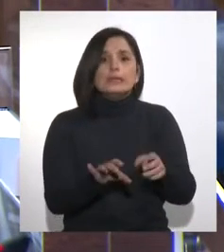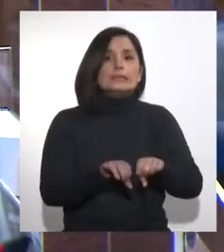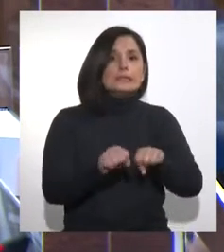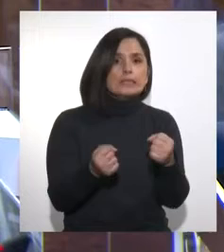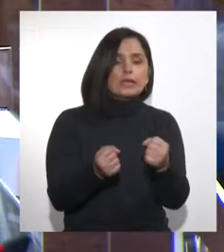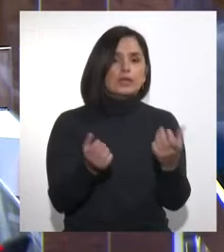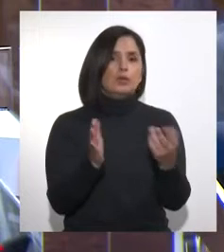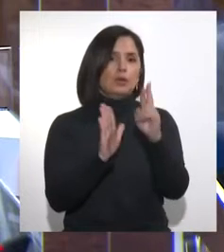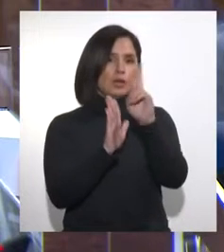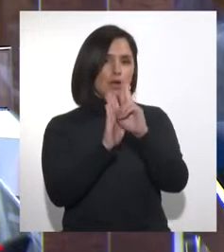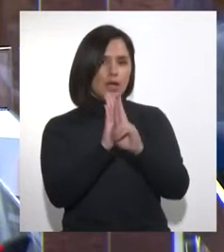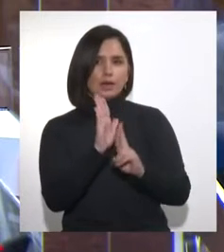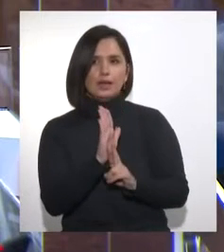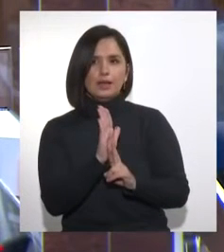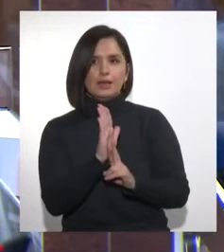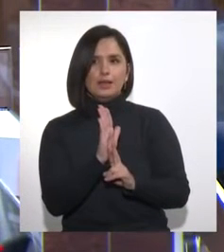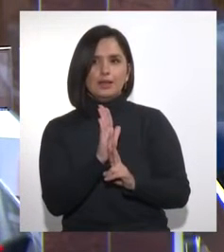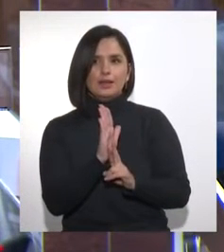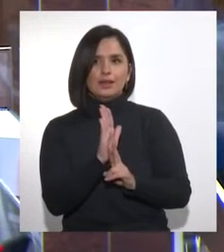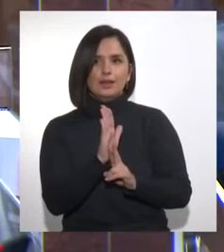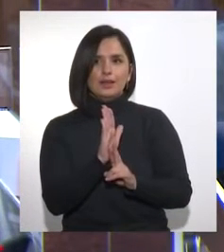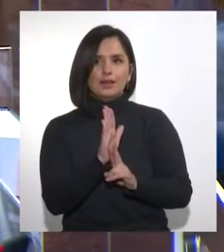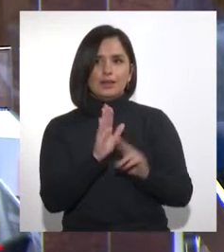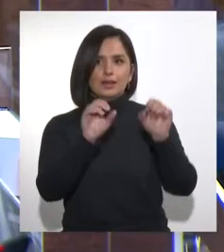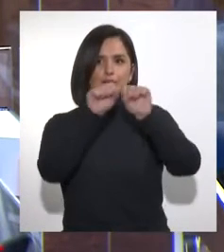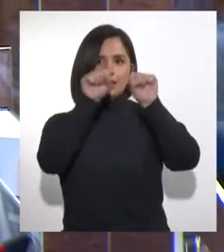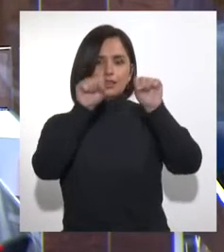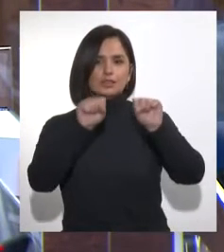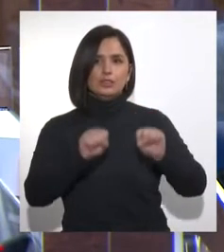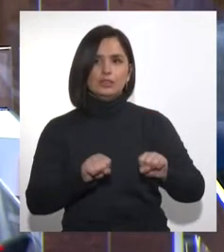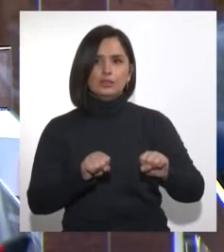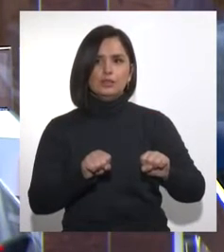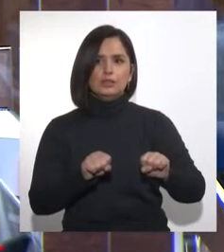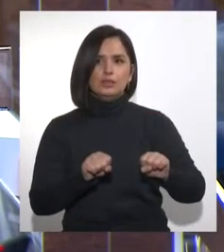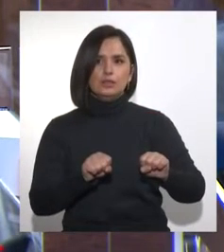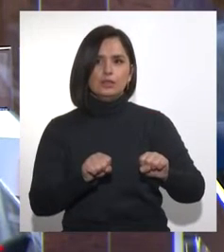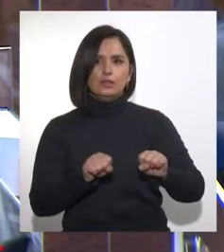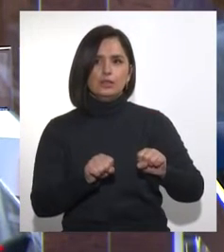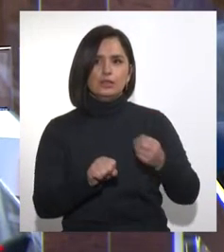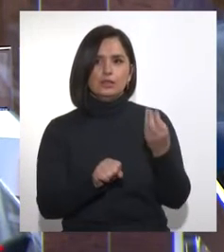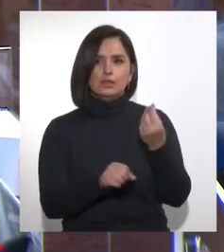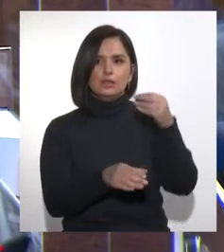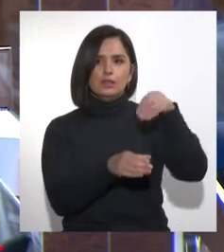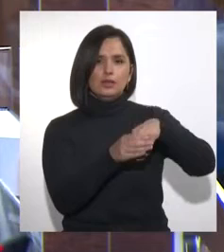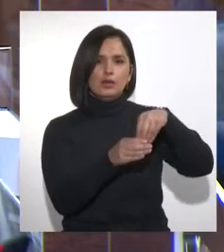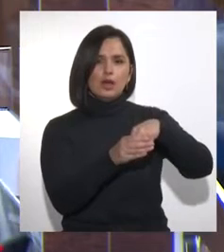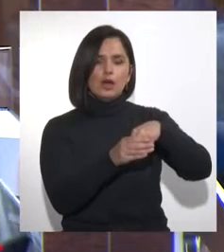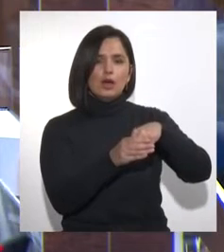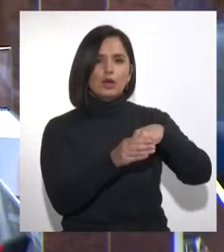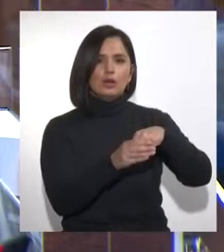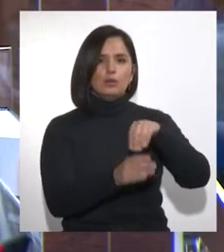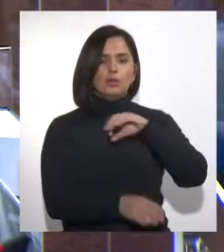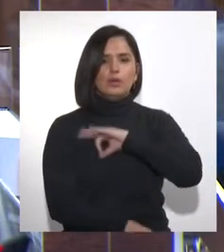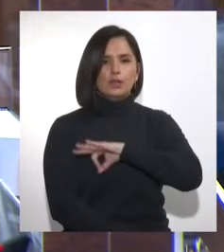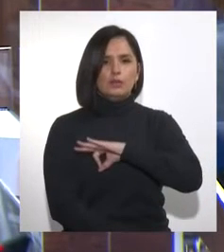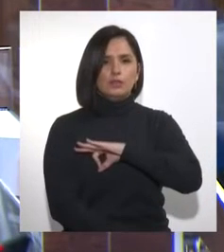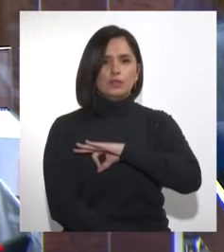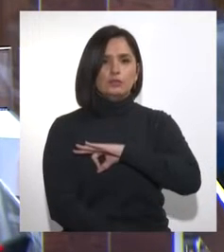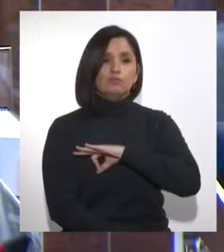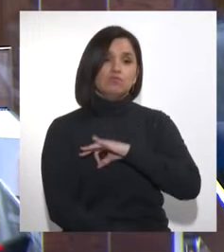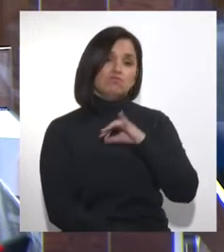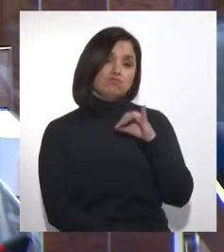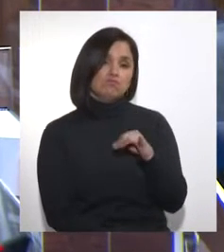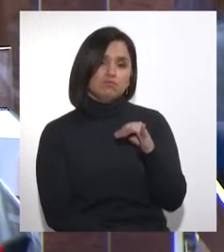regla sacrosanta de los sistemas de pensiones de que los ahorros previsionales son para la vejez. Sí, en tiempos